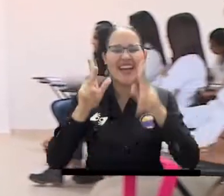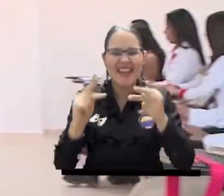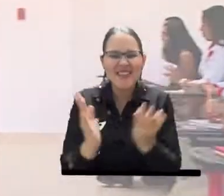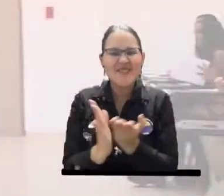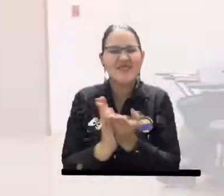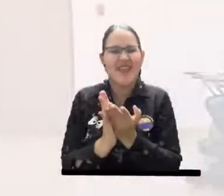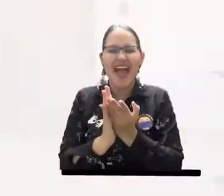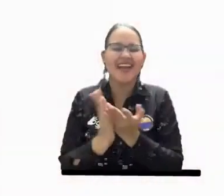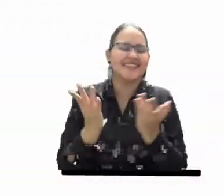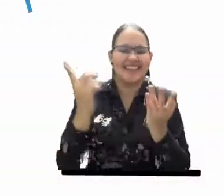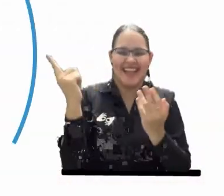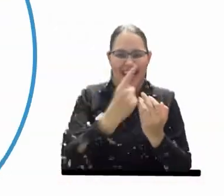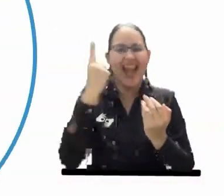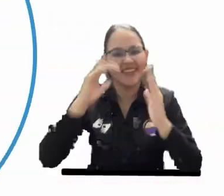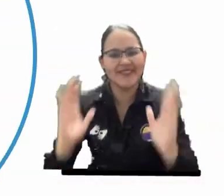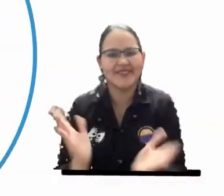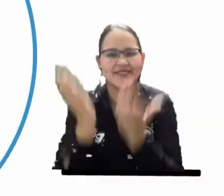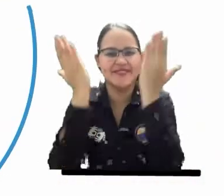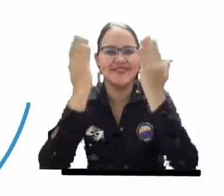para sus estudiantes.